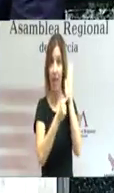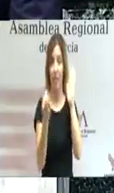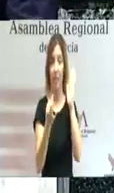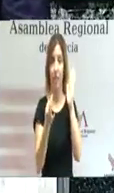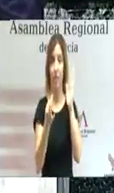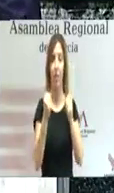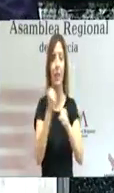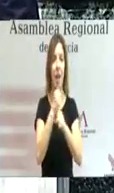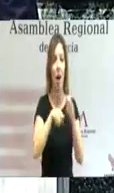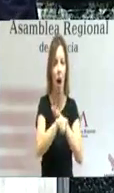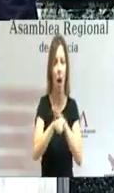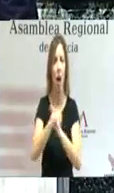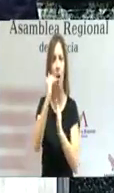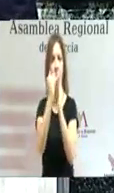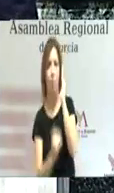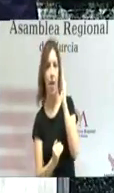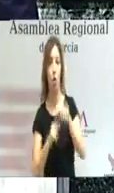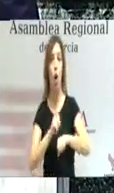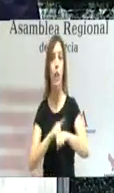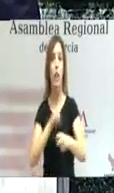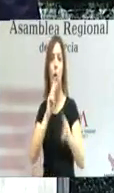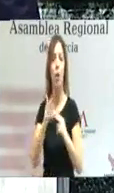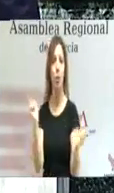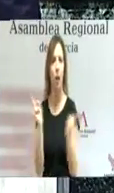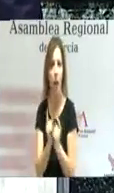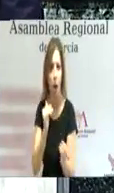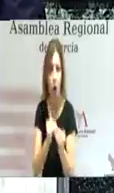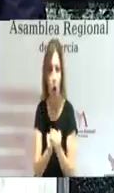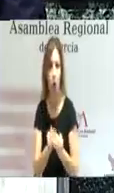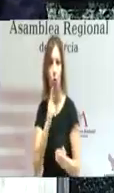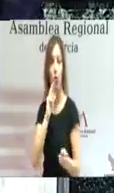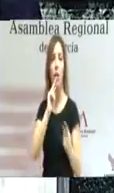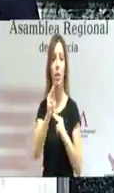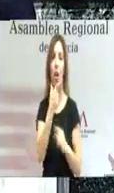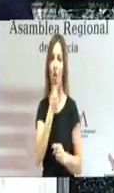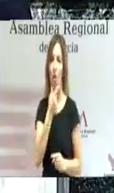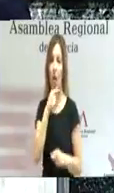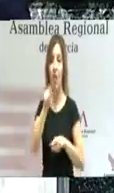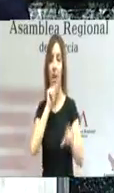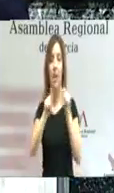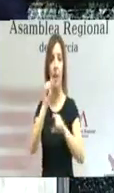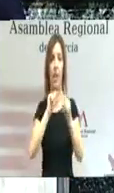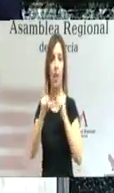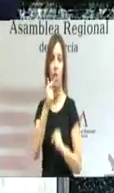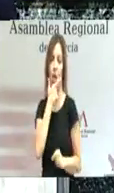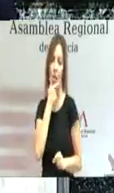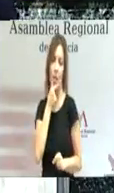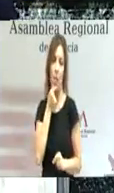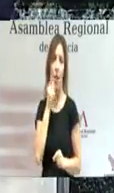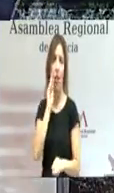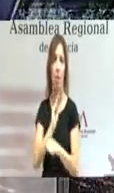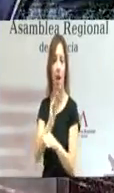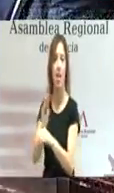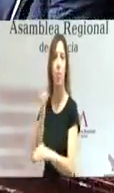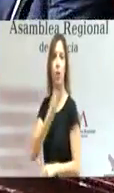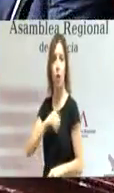carga burocrática, rebajar los tiempos de respuesta, de trámite y facilitar la toma de decisiones a la hora de realizar inversiones